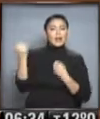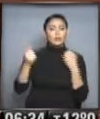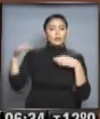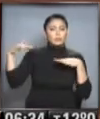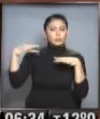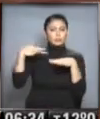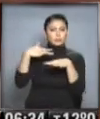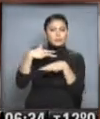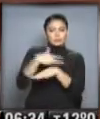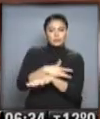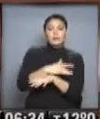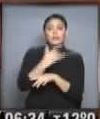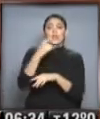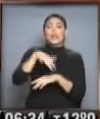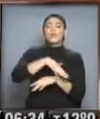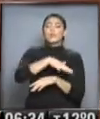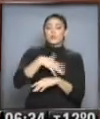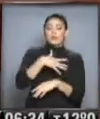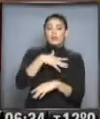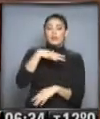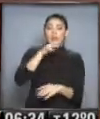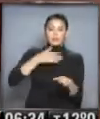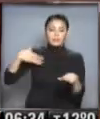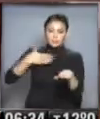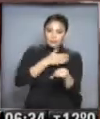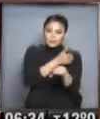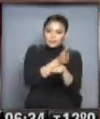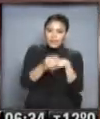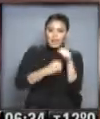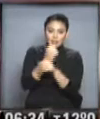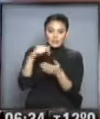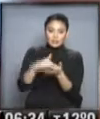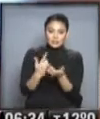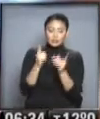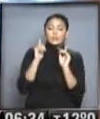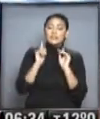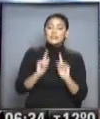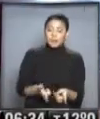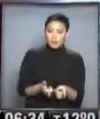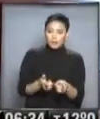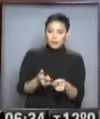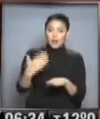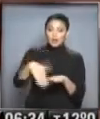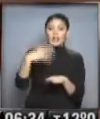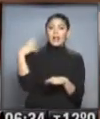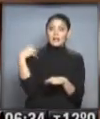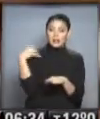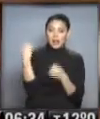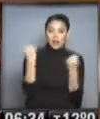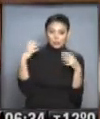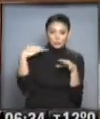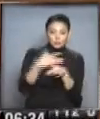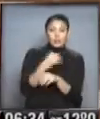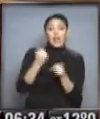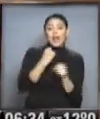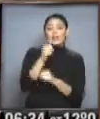vehículos, prácticamente desde la zona de bifurcación, y lo mismo ocurre también en la avenida General Park. Por el momento no